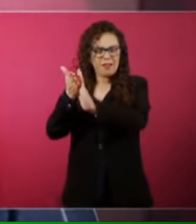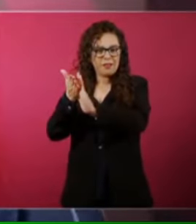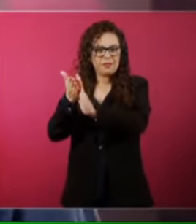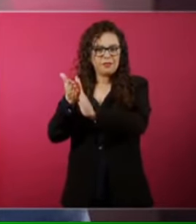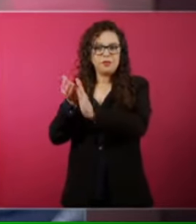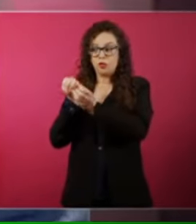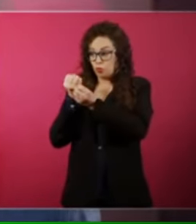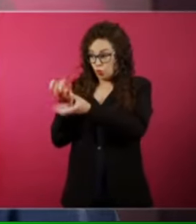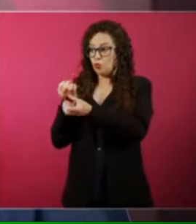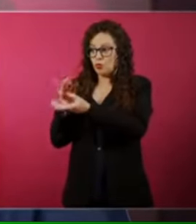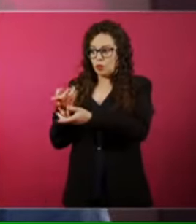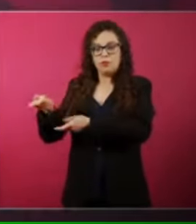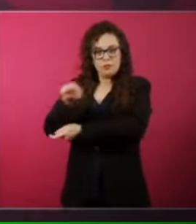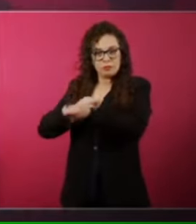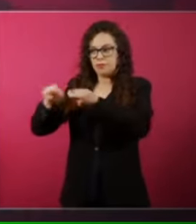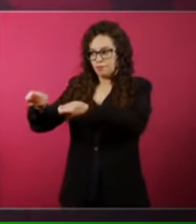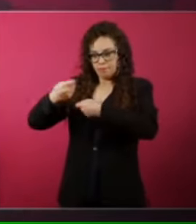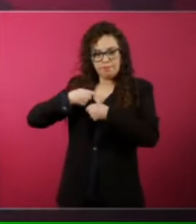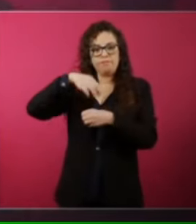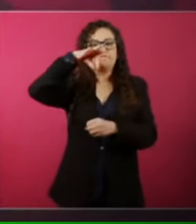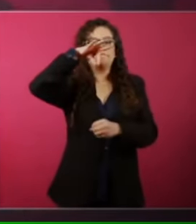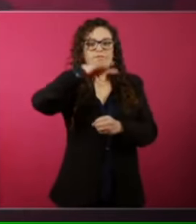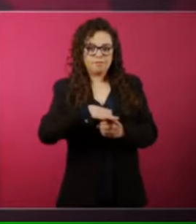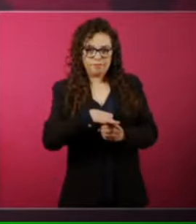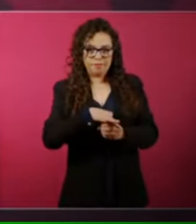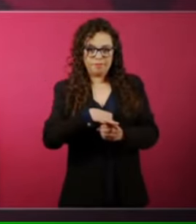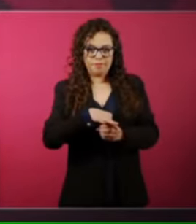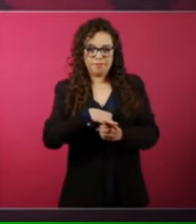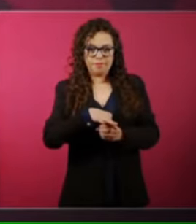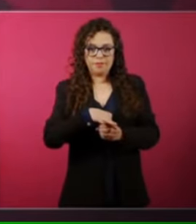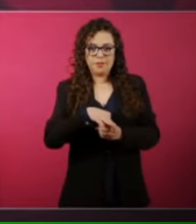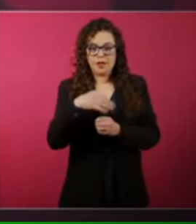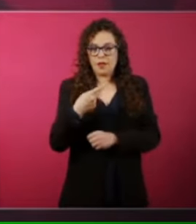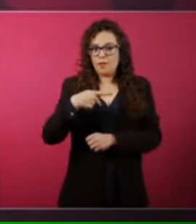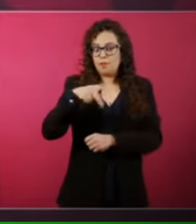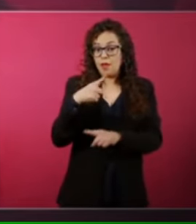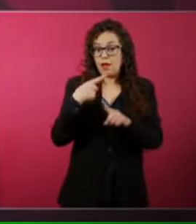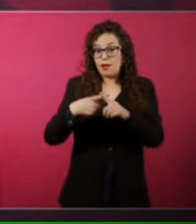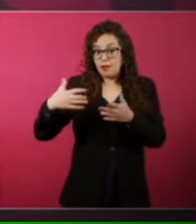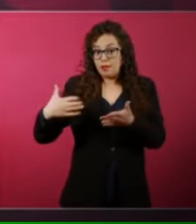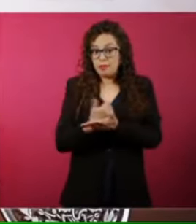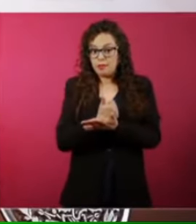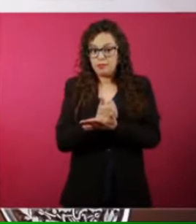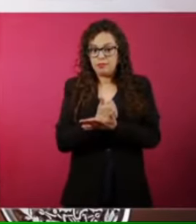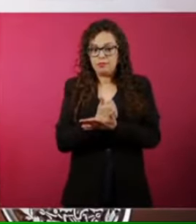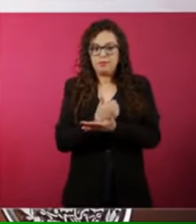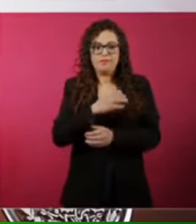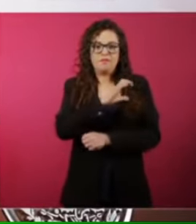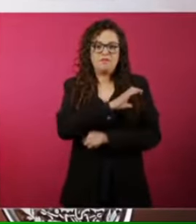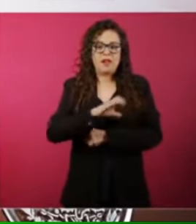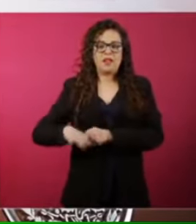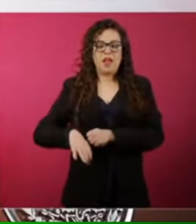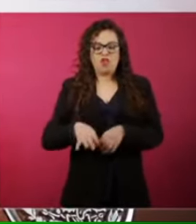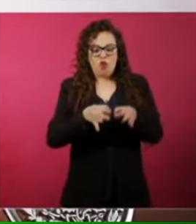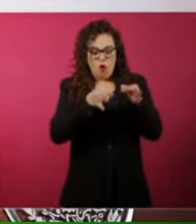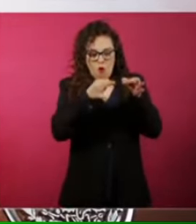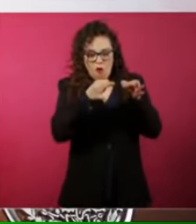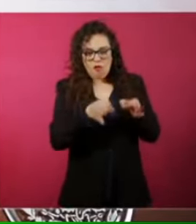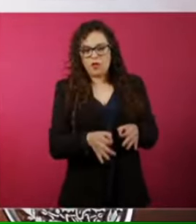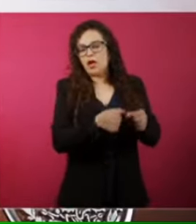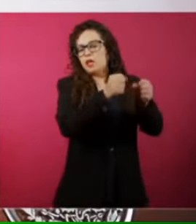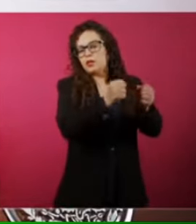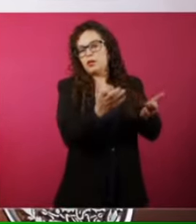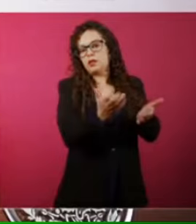de que iban a ser candidatos paleros y que el que iba a ganar era el candidato oficial el candidato